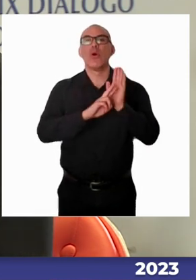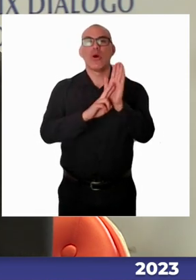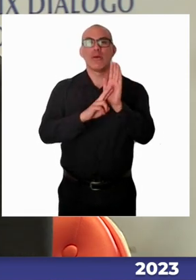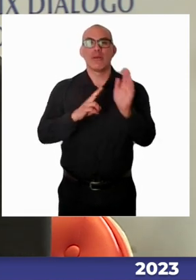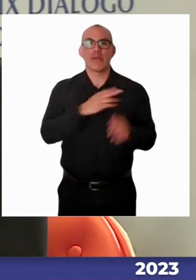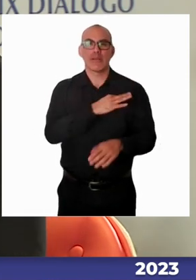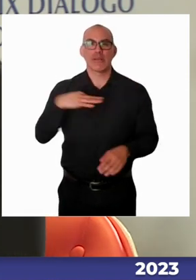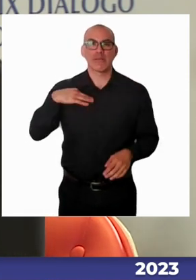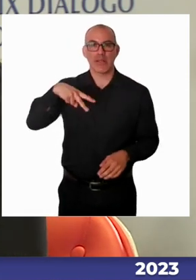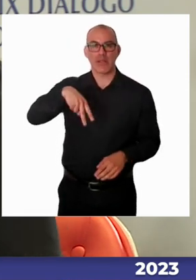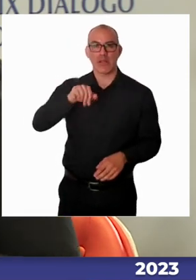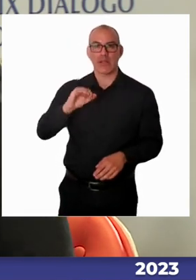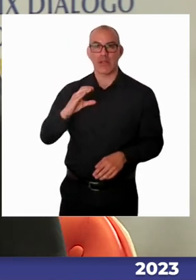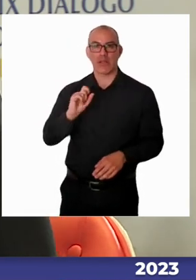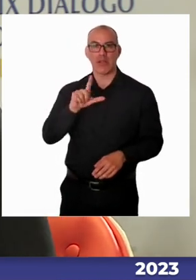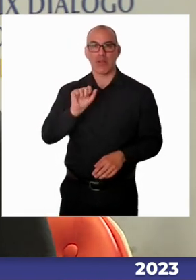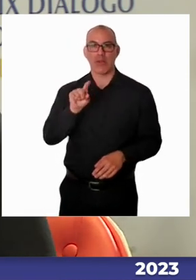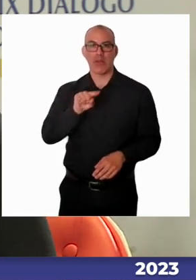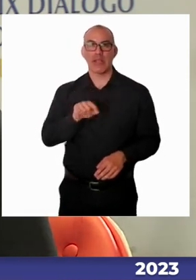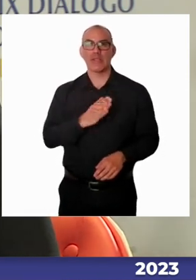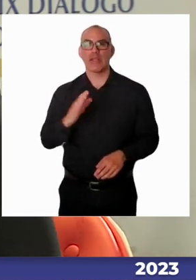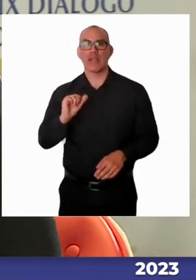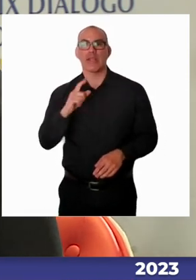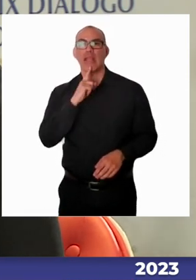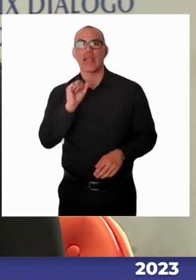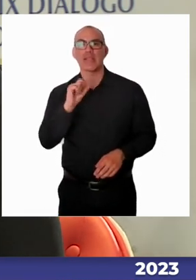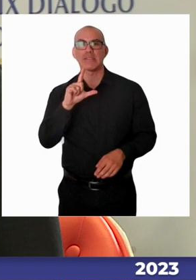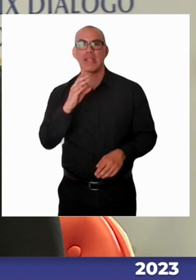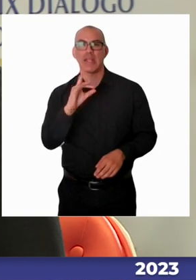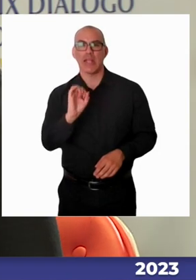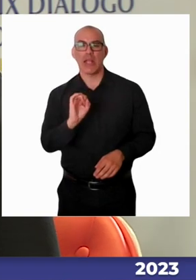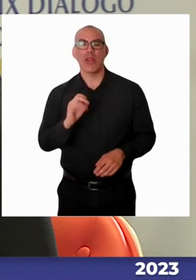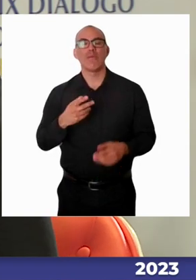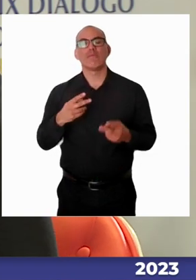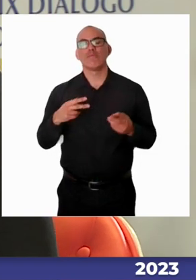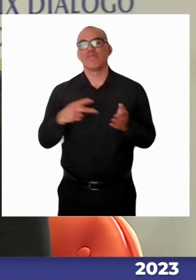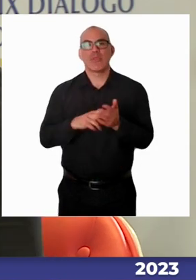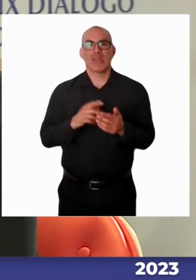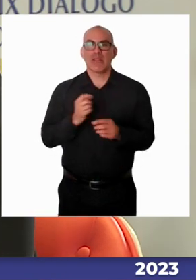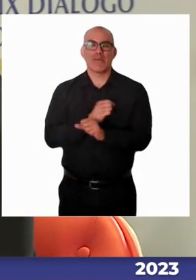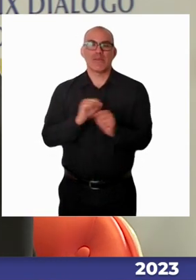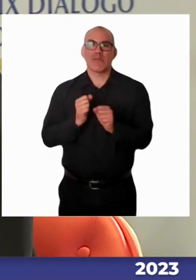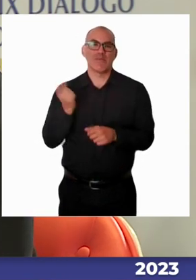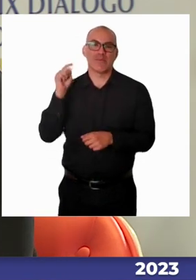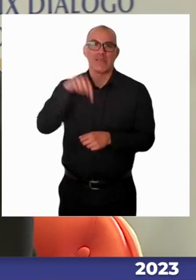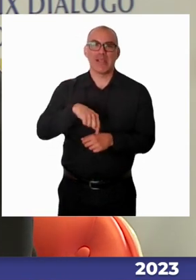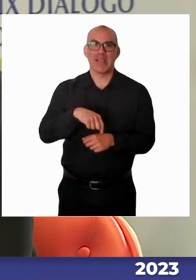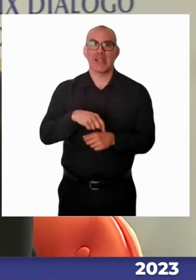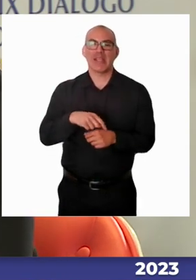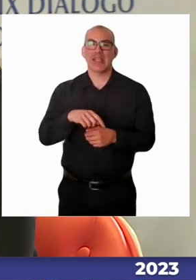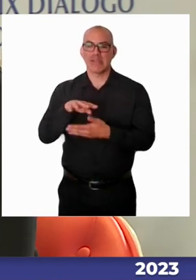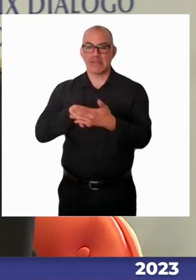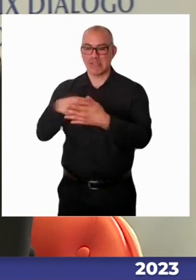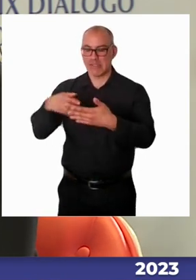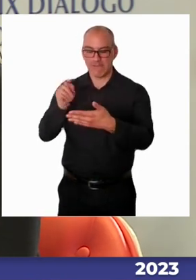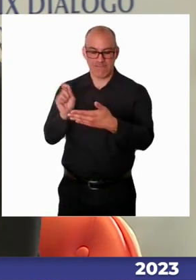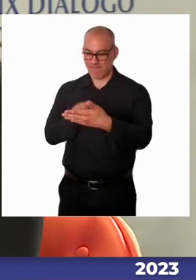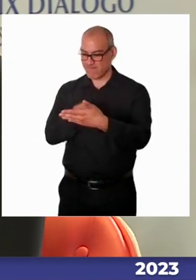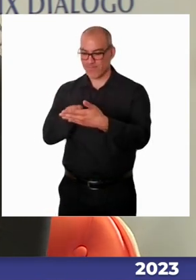un diagnóstico que se hace al estudiante, que voy a recalcar que puede ser niño,